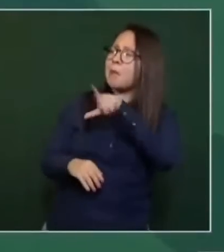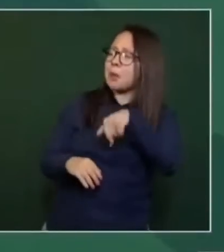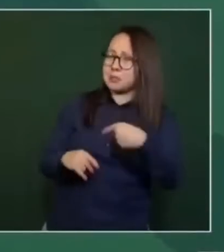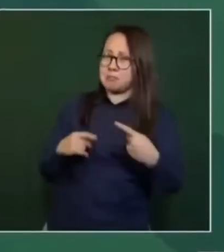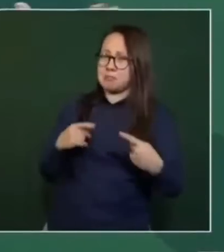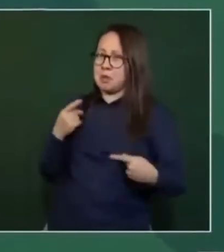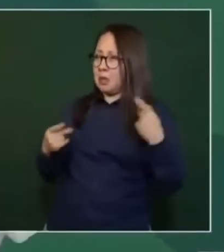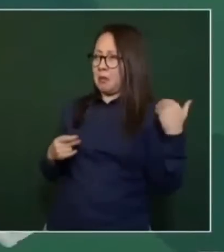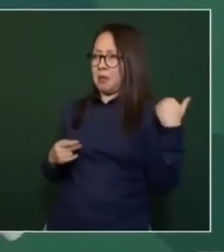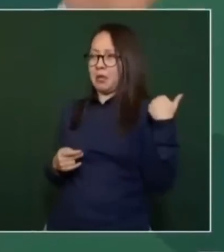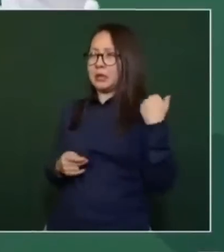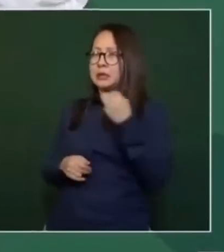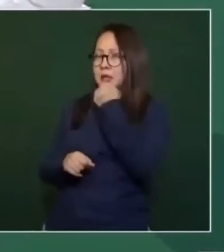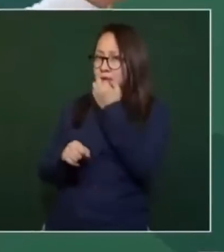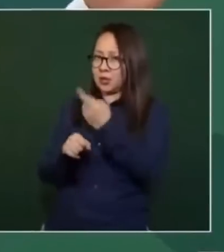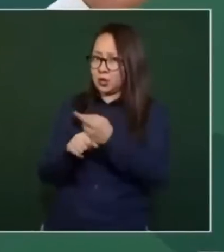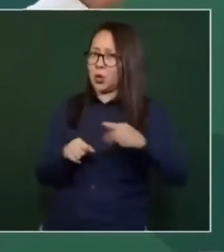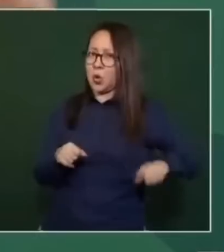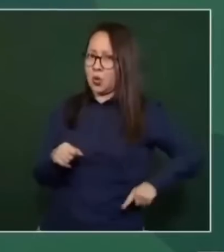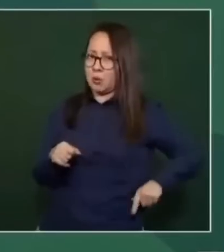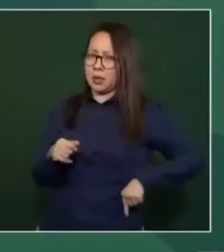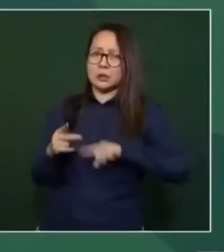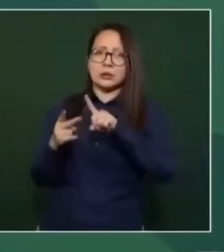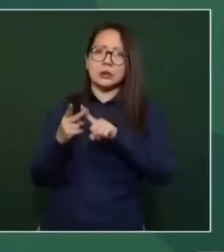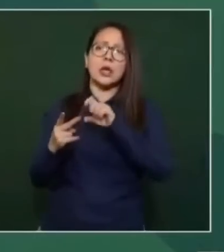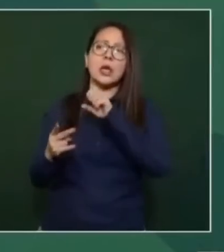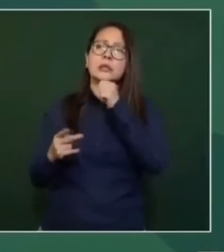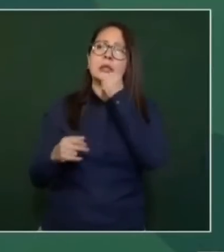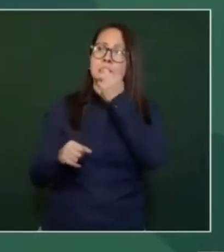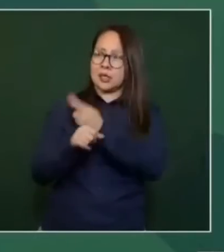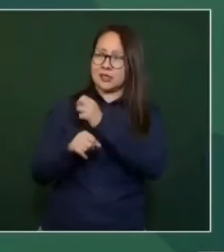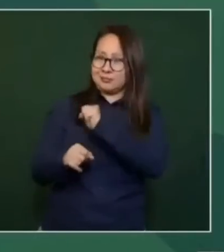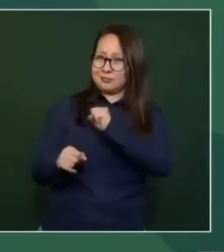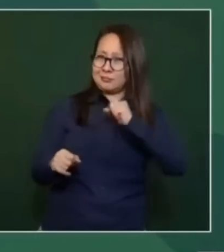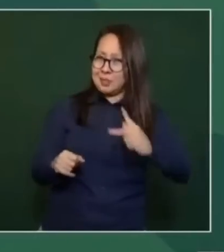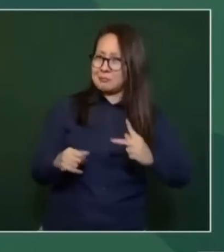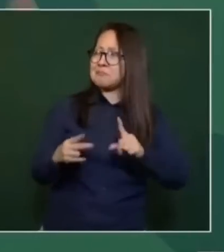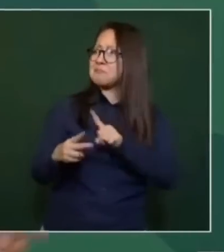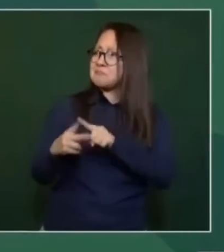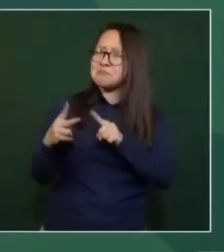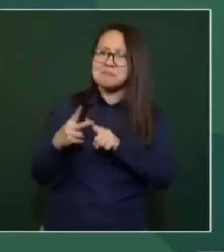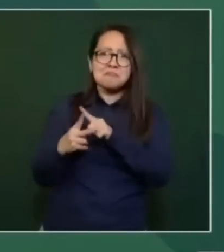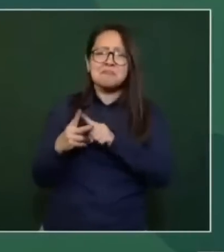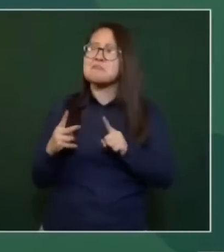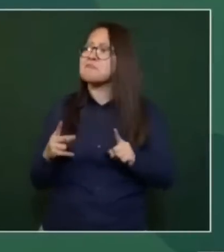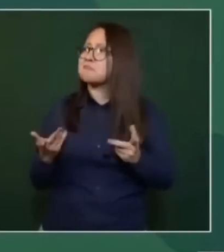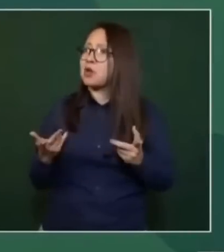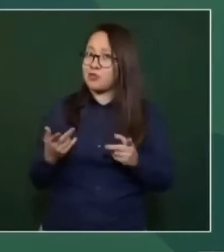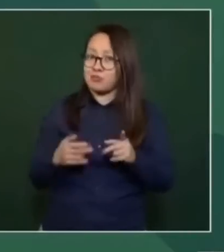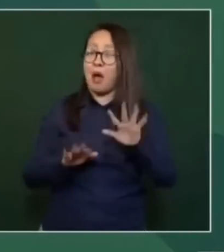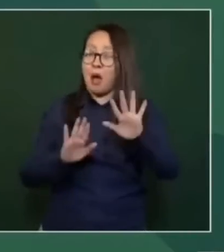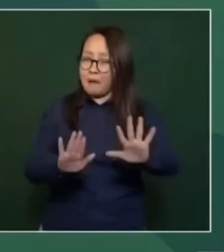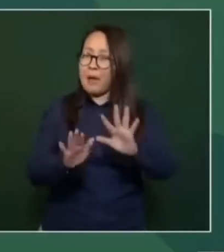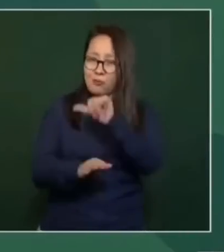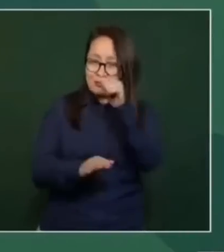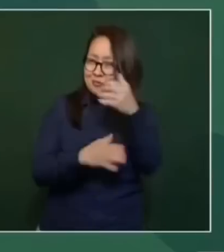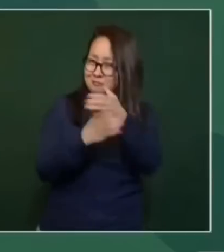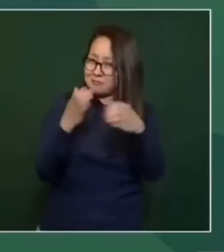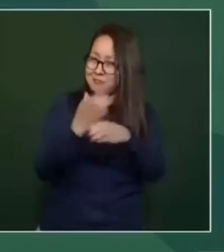el secretario de Gobernación y la secretaria de Seguridad. Y todavía voy a decir otra cosa.